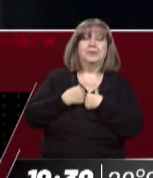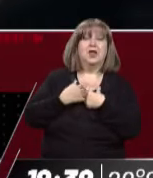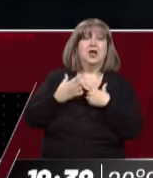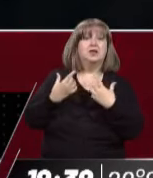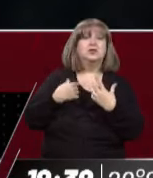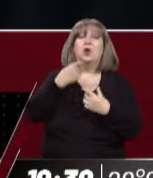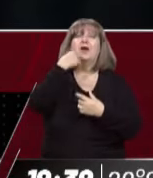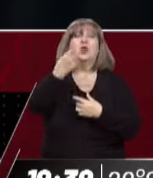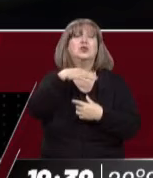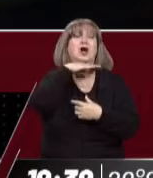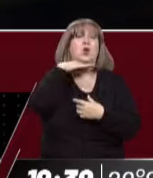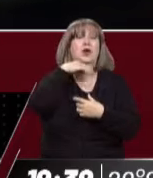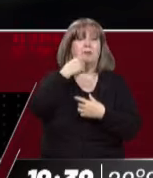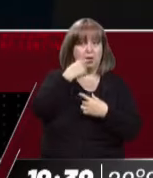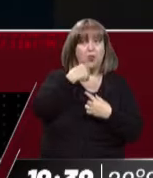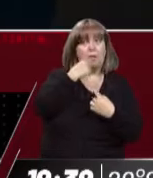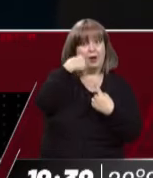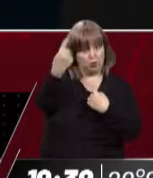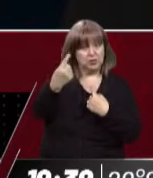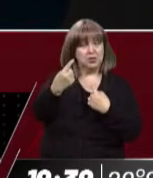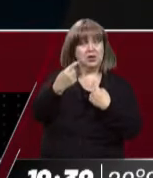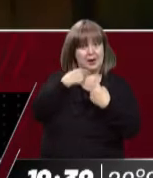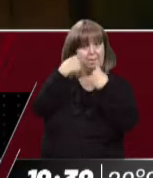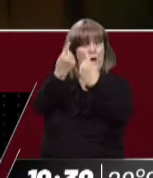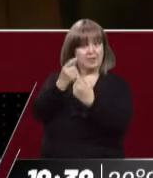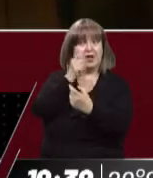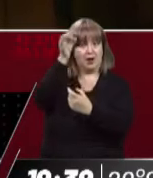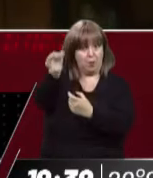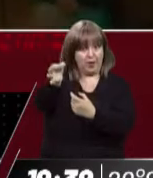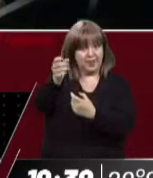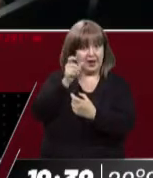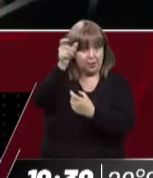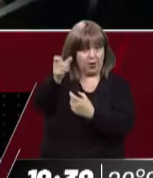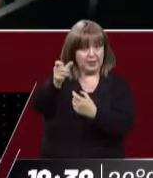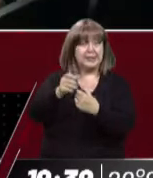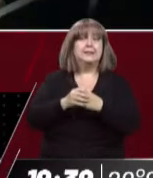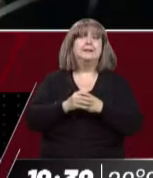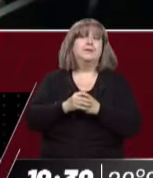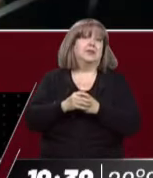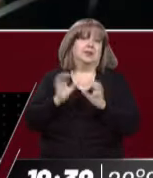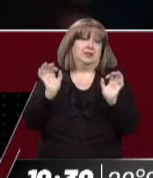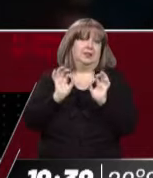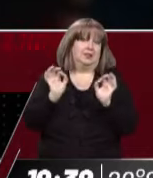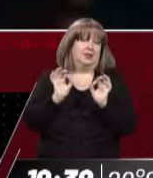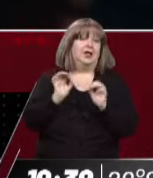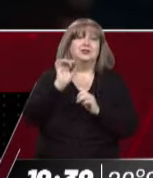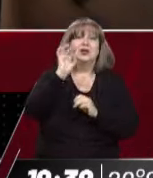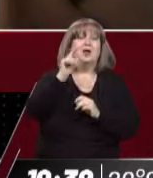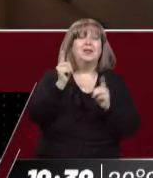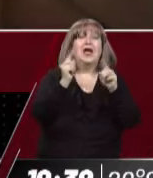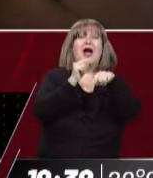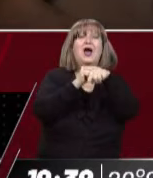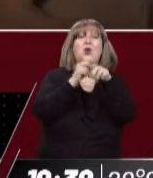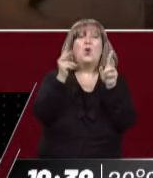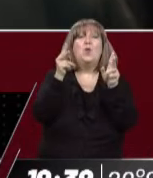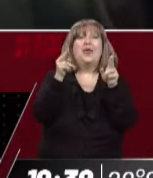encadenados. Esta idea que yo expuse, que es muy sencilla y no es sobre toda la película, sino solo